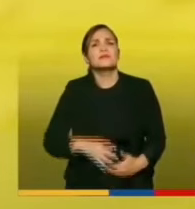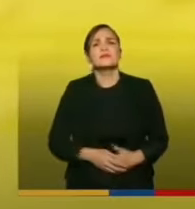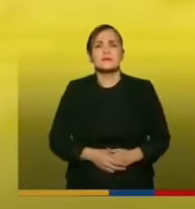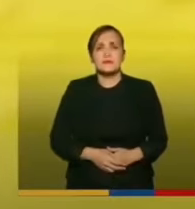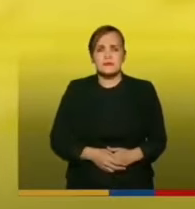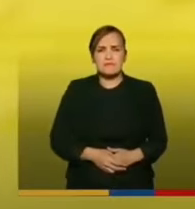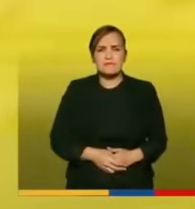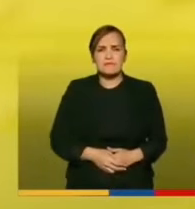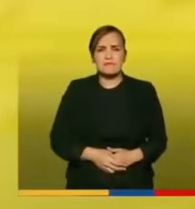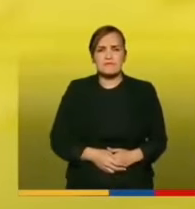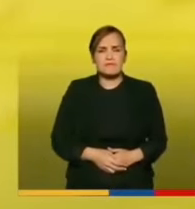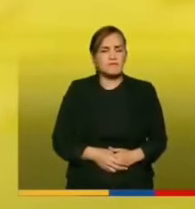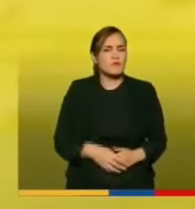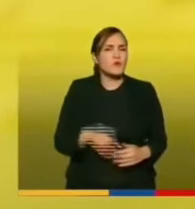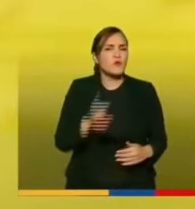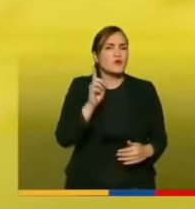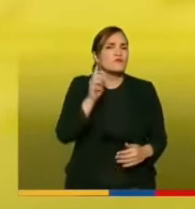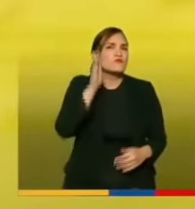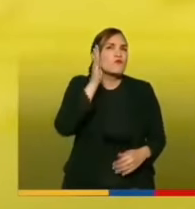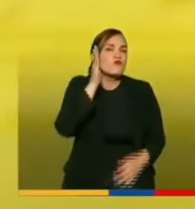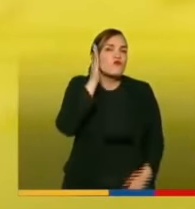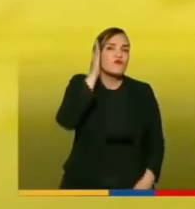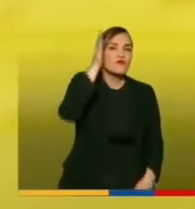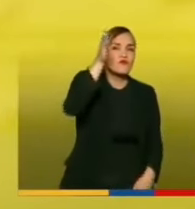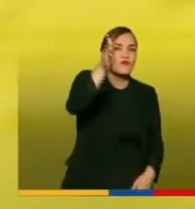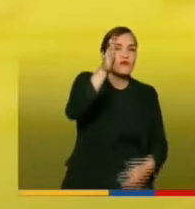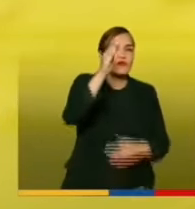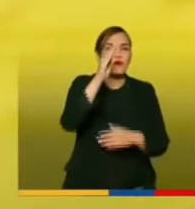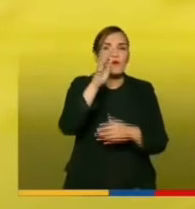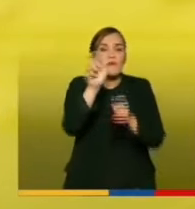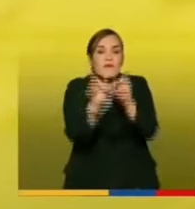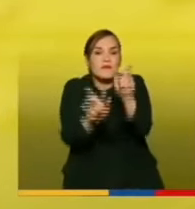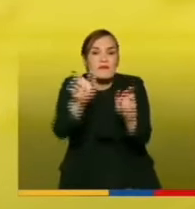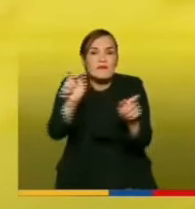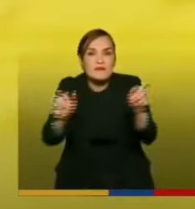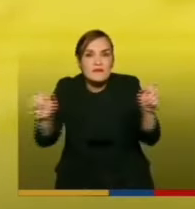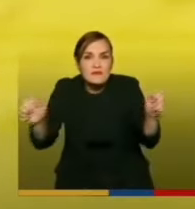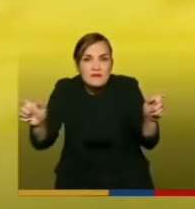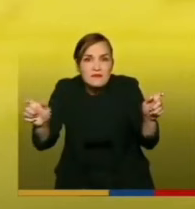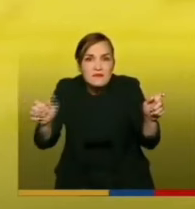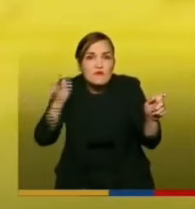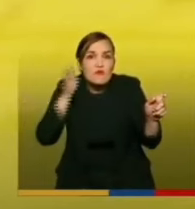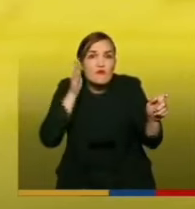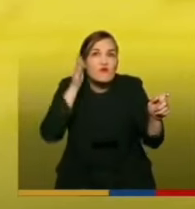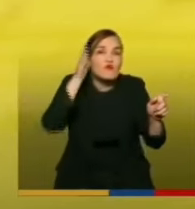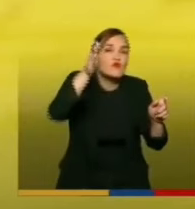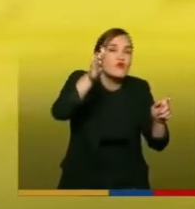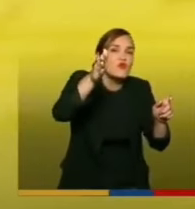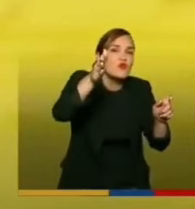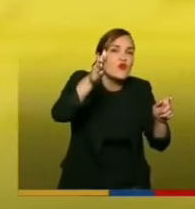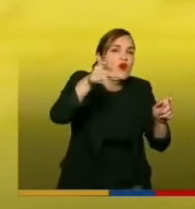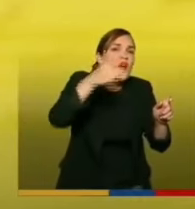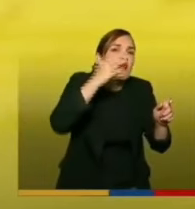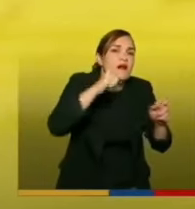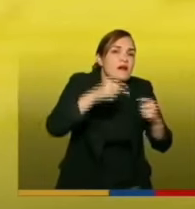Porque el futuro de los hombres siempre está marcado por el pasado.